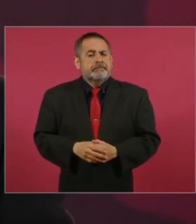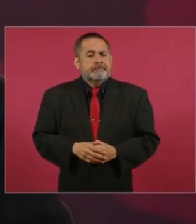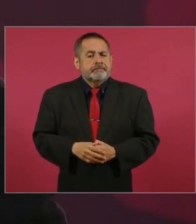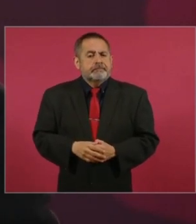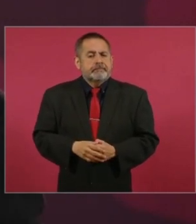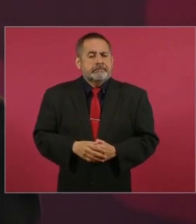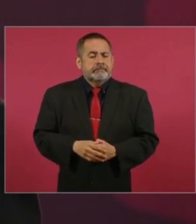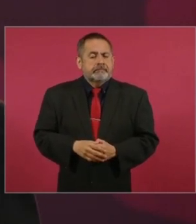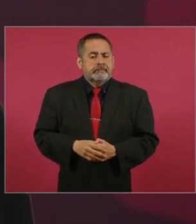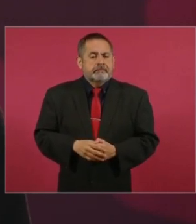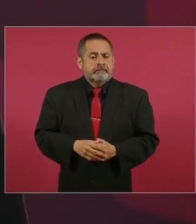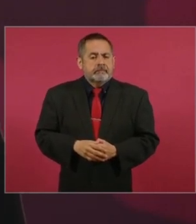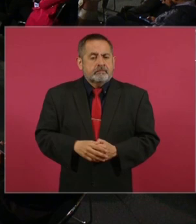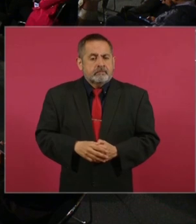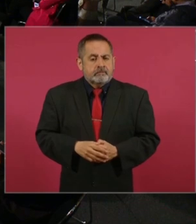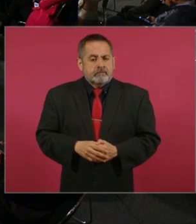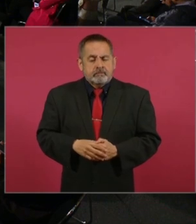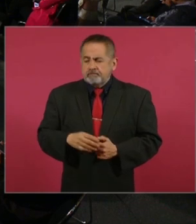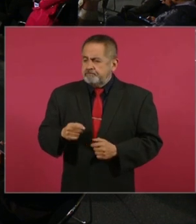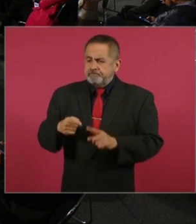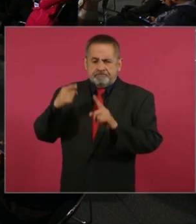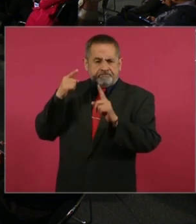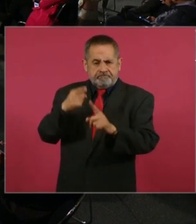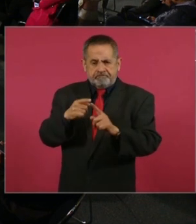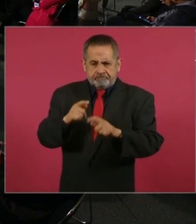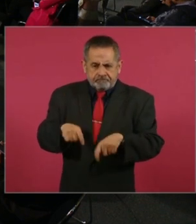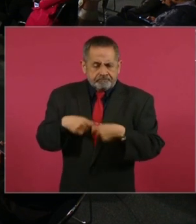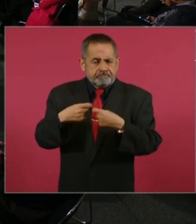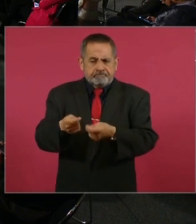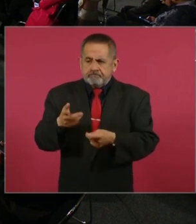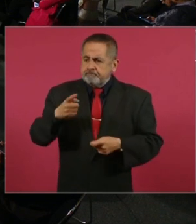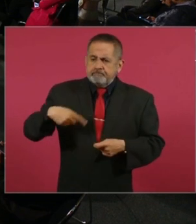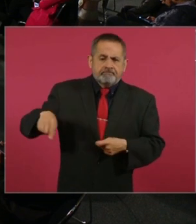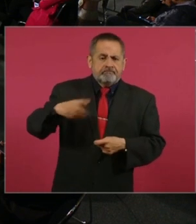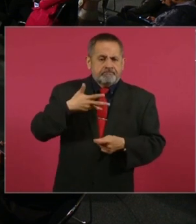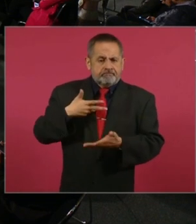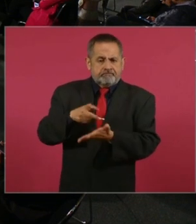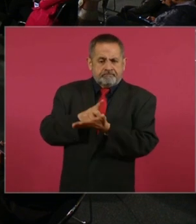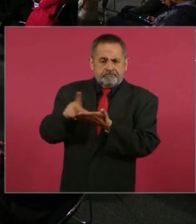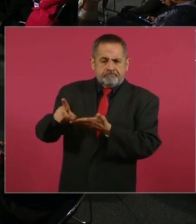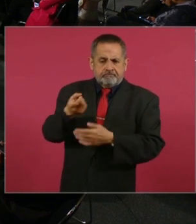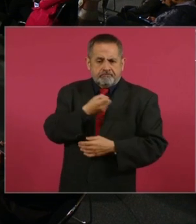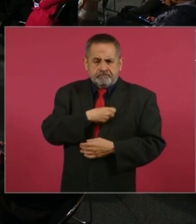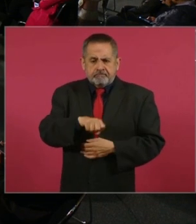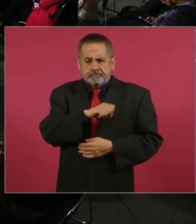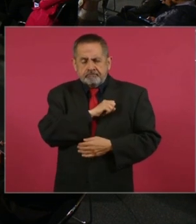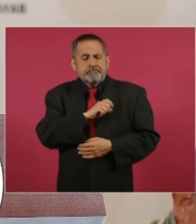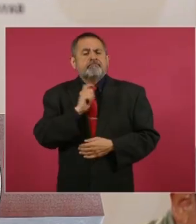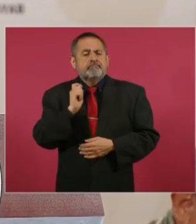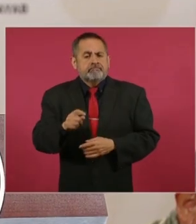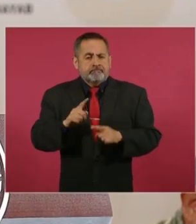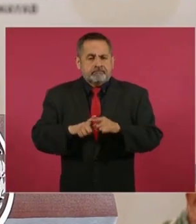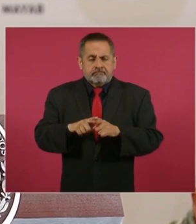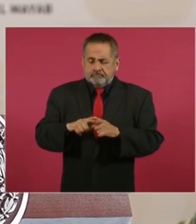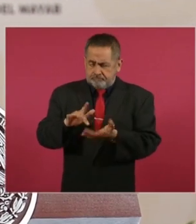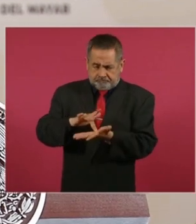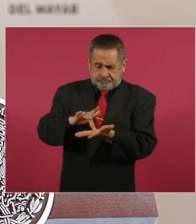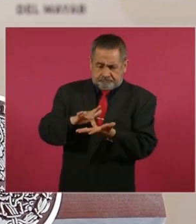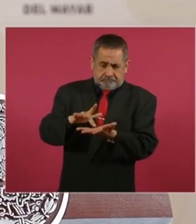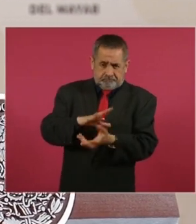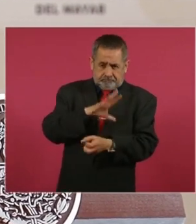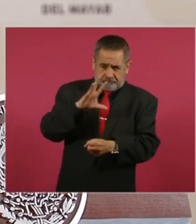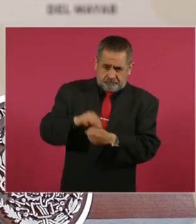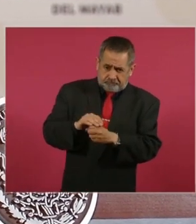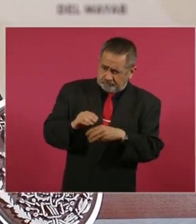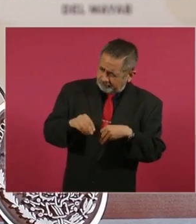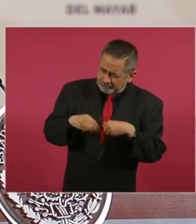de garantizar el derecho a la salud es que se entreguen todos los medicamentos,